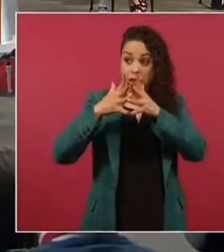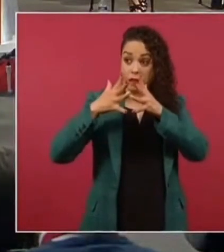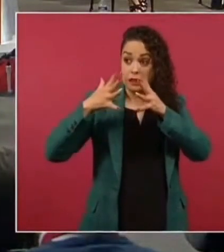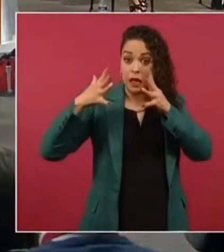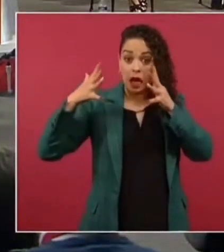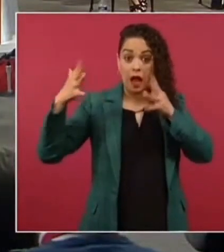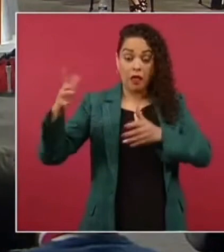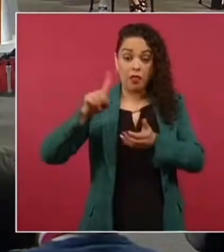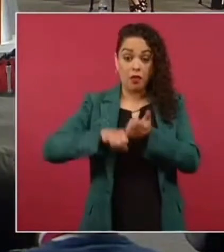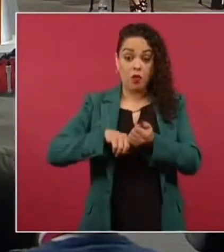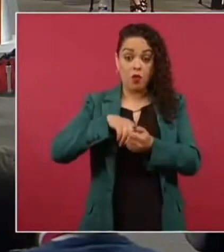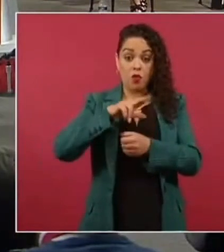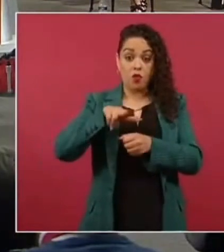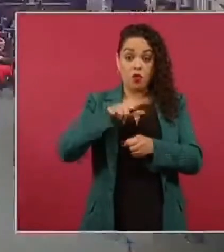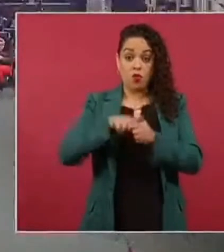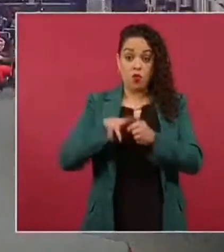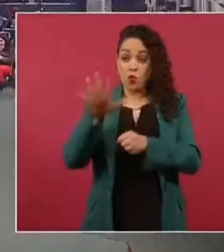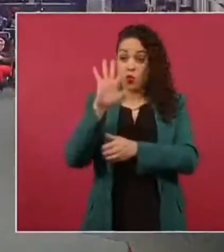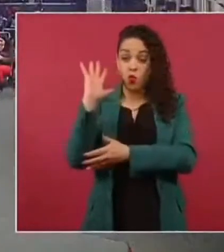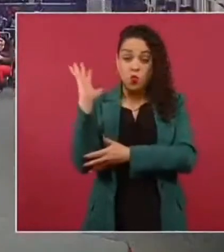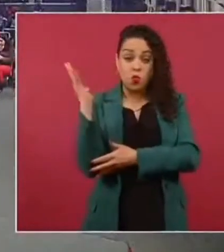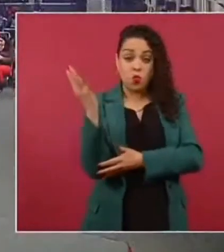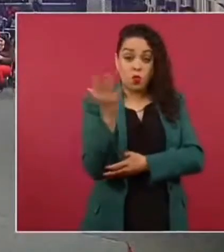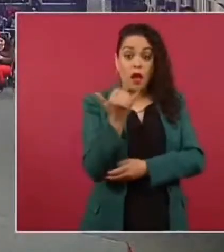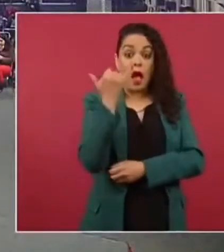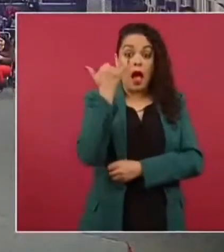de América a ver ¿por no lo explicas?